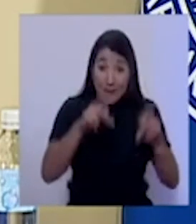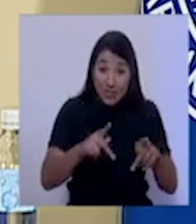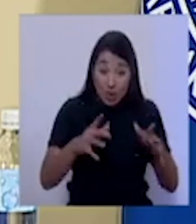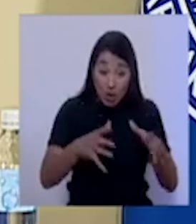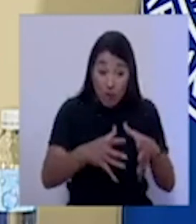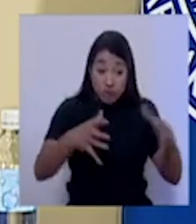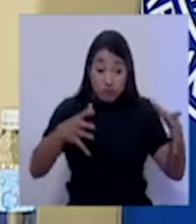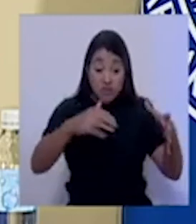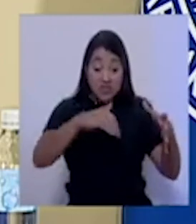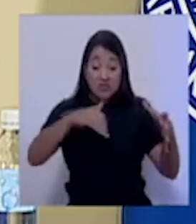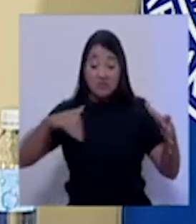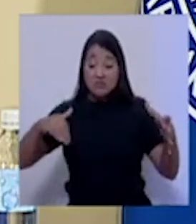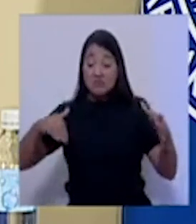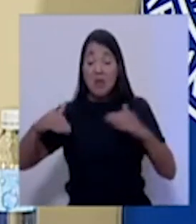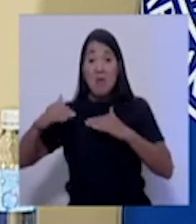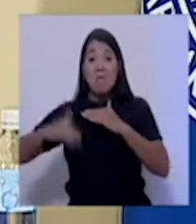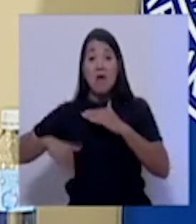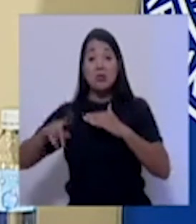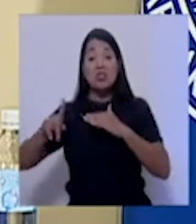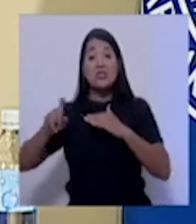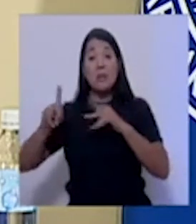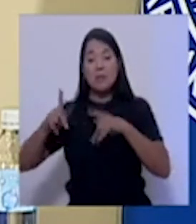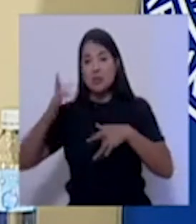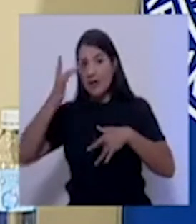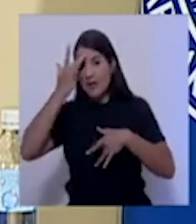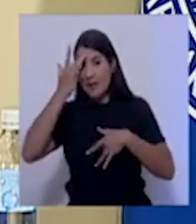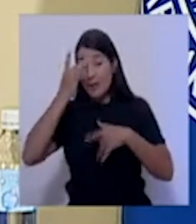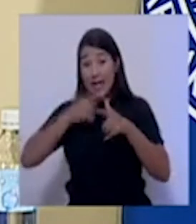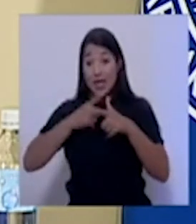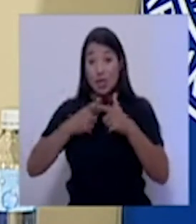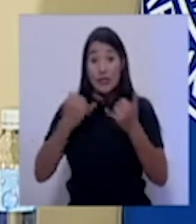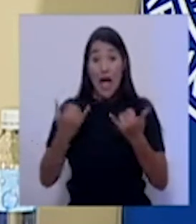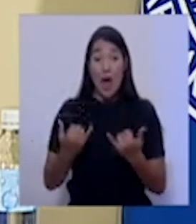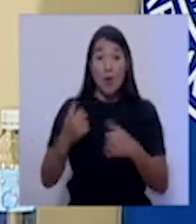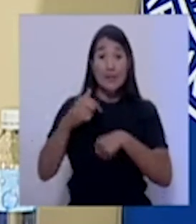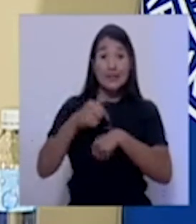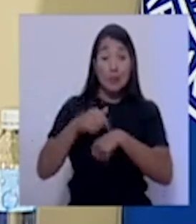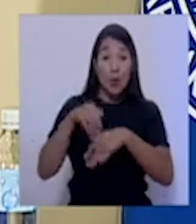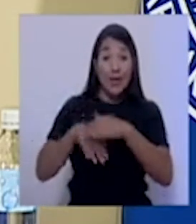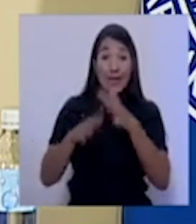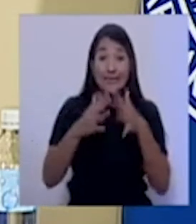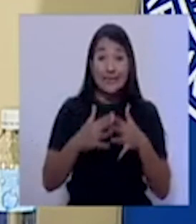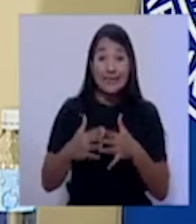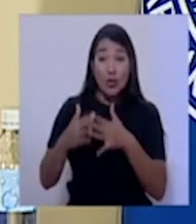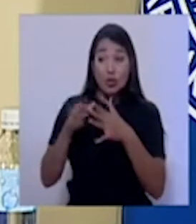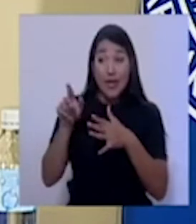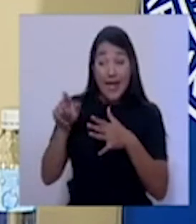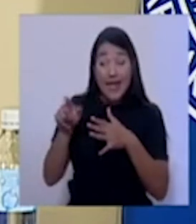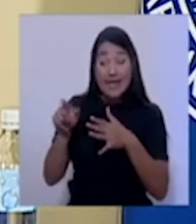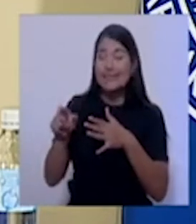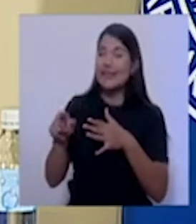activos. Entonces, más bien en estos momentos es uno de los estados de la Unión Americana con mejor control de la pandemia.